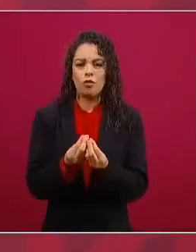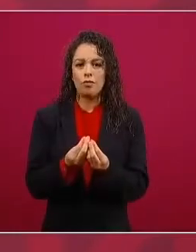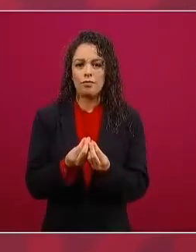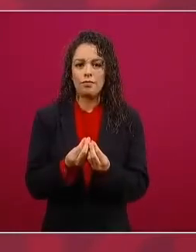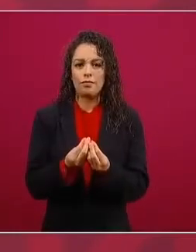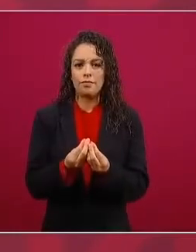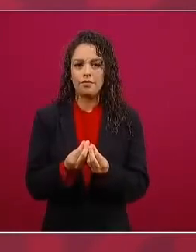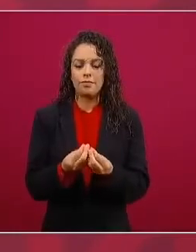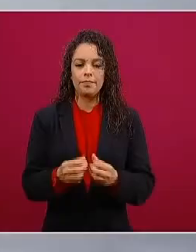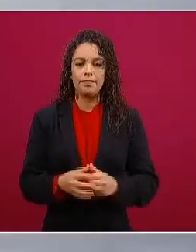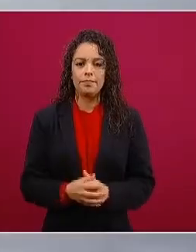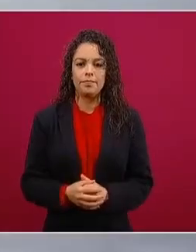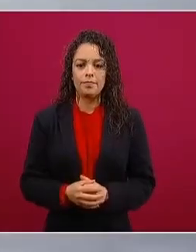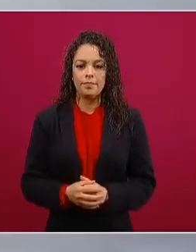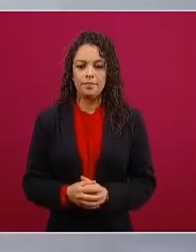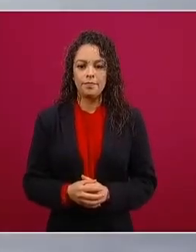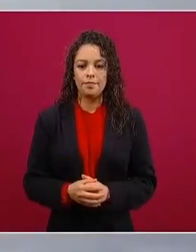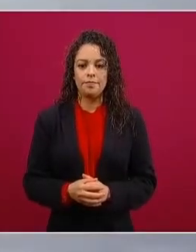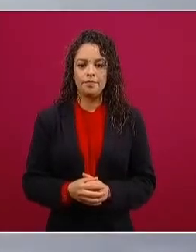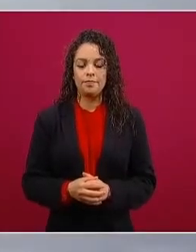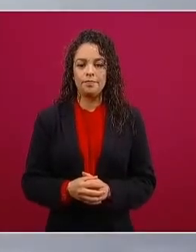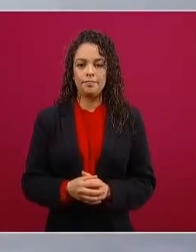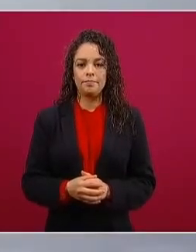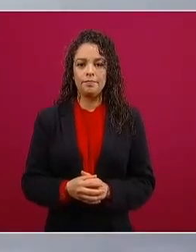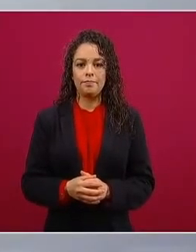pero pues esto se descompuso